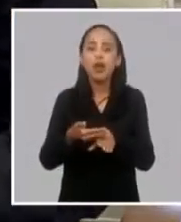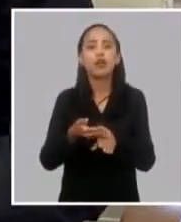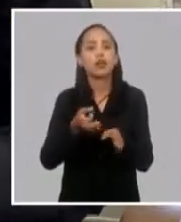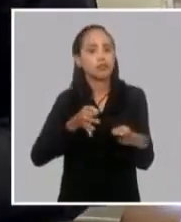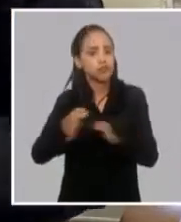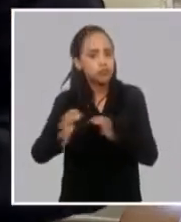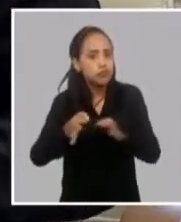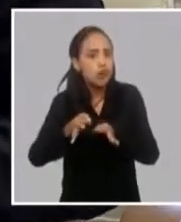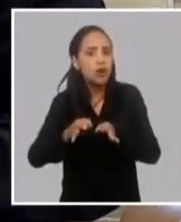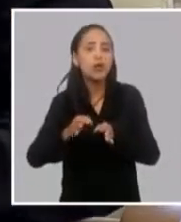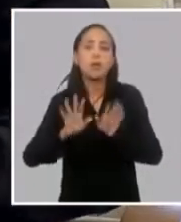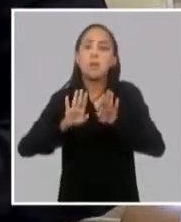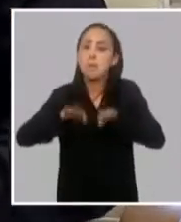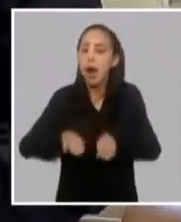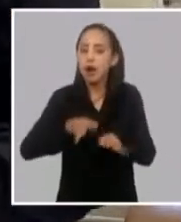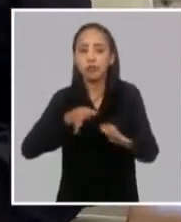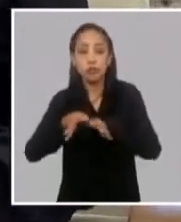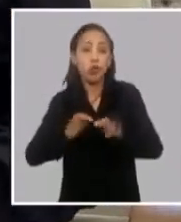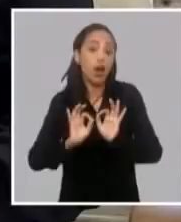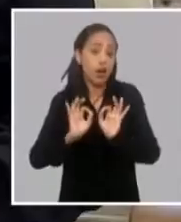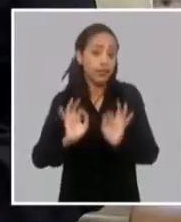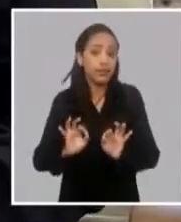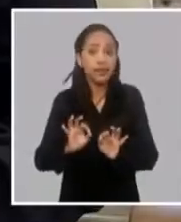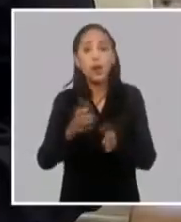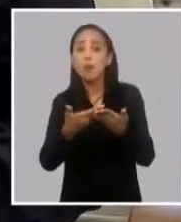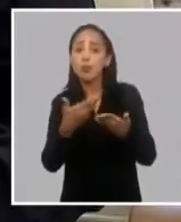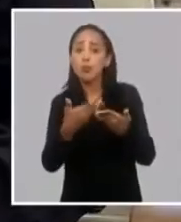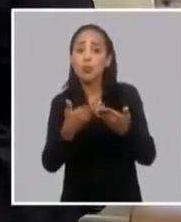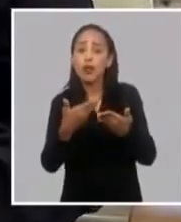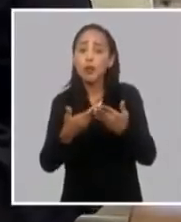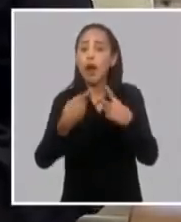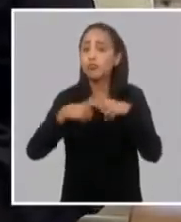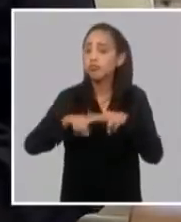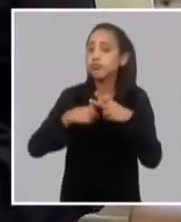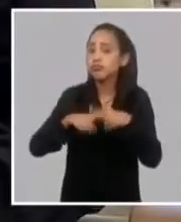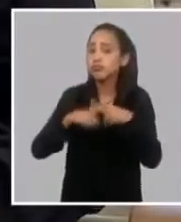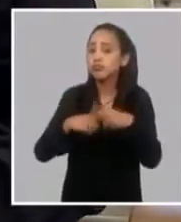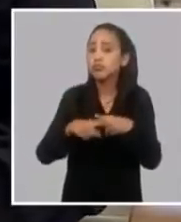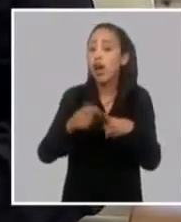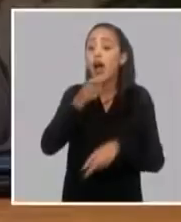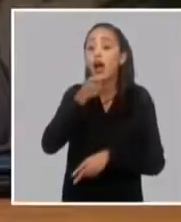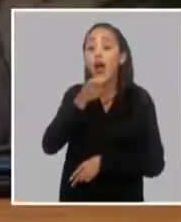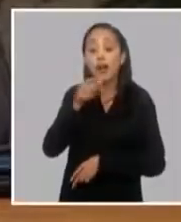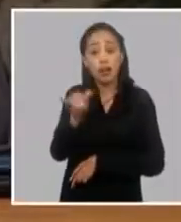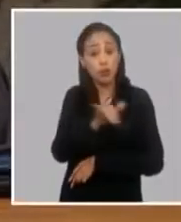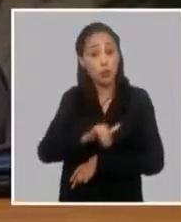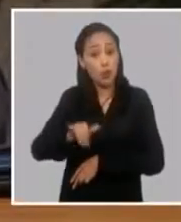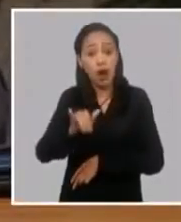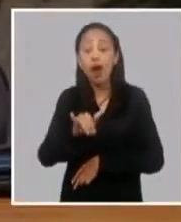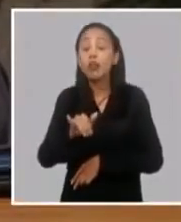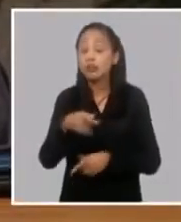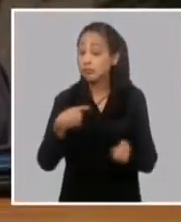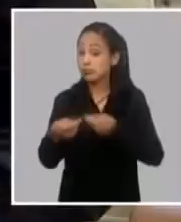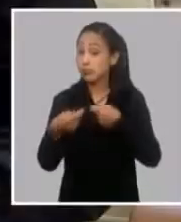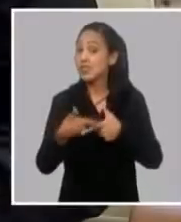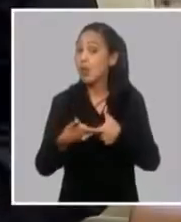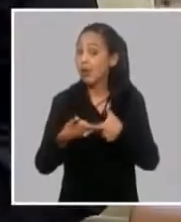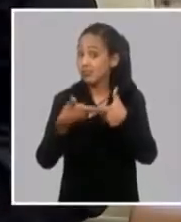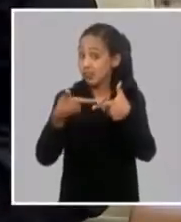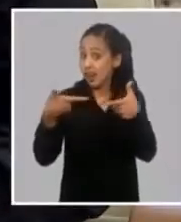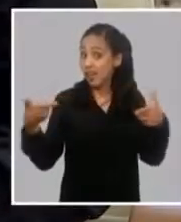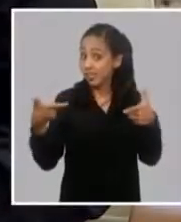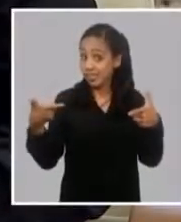Entonces, esto es un proceso de prueba, ajuste, toma de carga incluso. Es una inversión grande la que se hizo ahí. Es así, es una inversión grande.